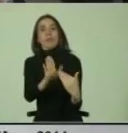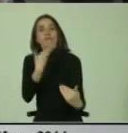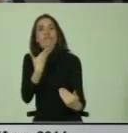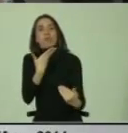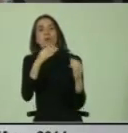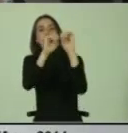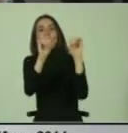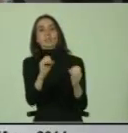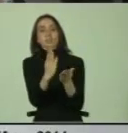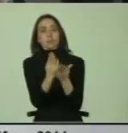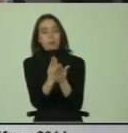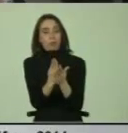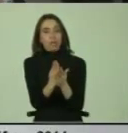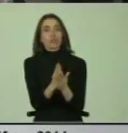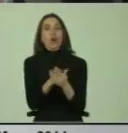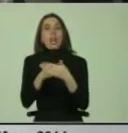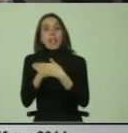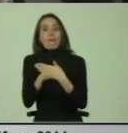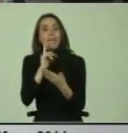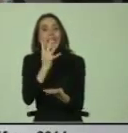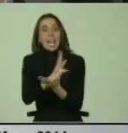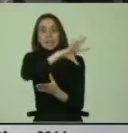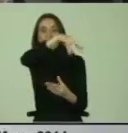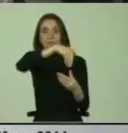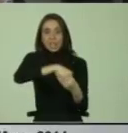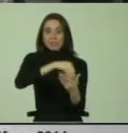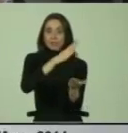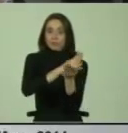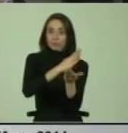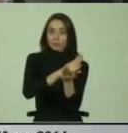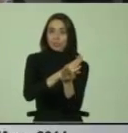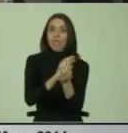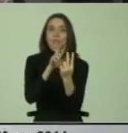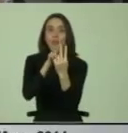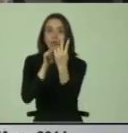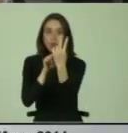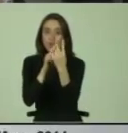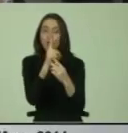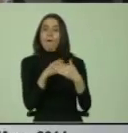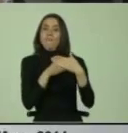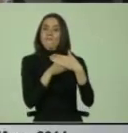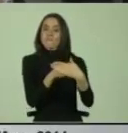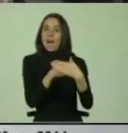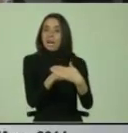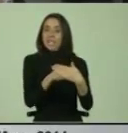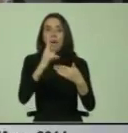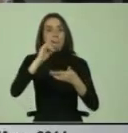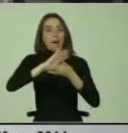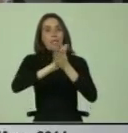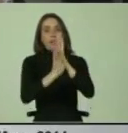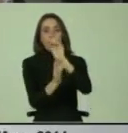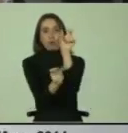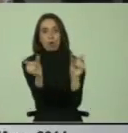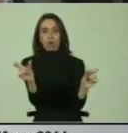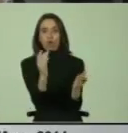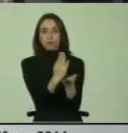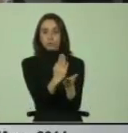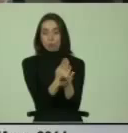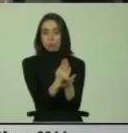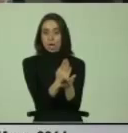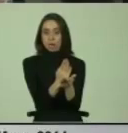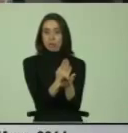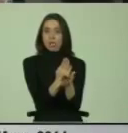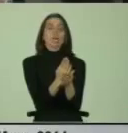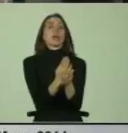Y las barreras dentro del sistema educativo las voy a dividir en dos. Unas son barreras que son para todos los estudiantes, que